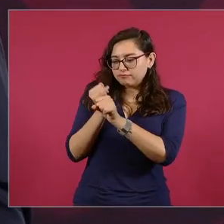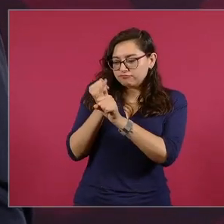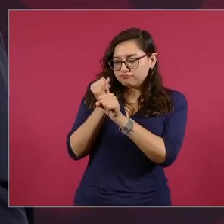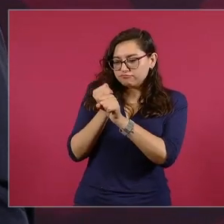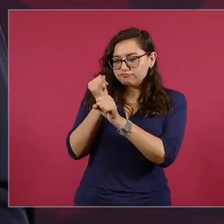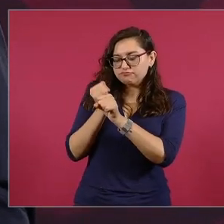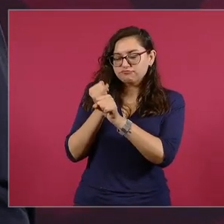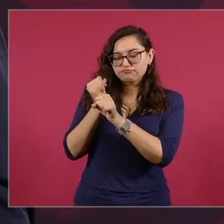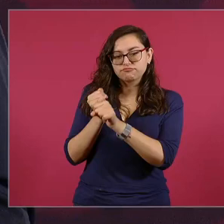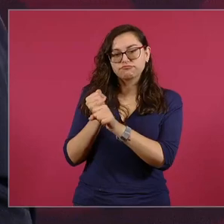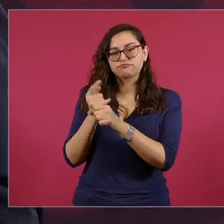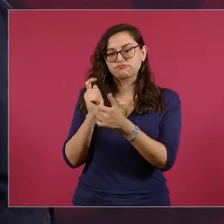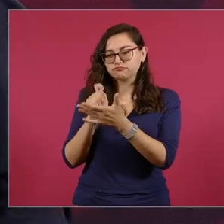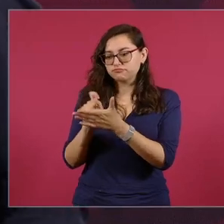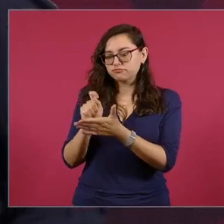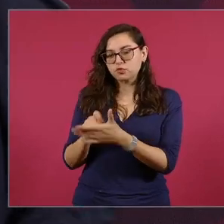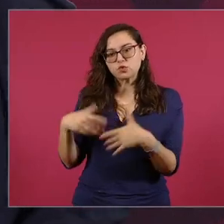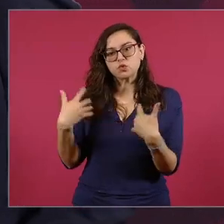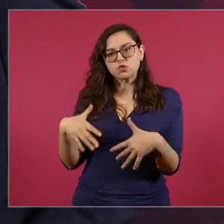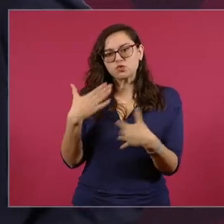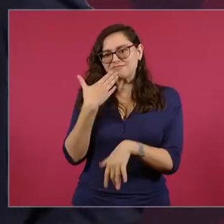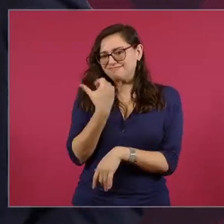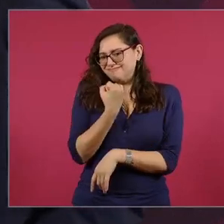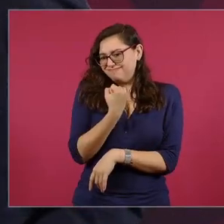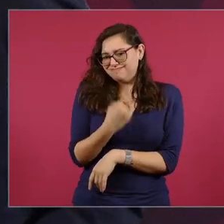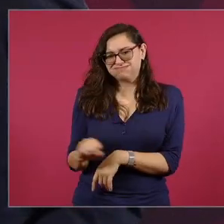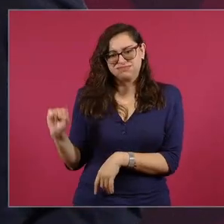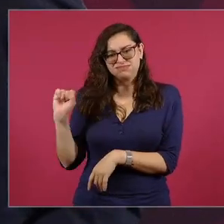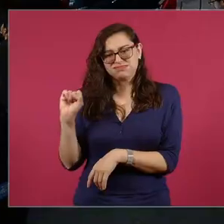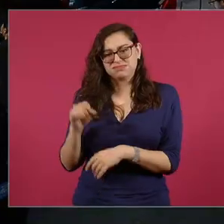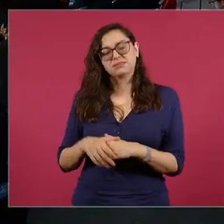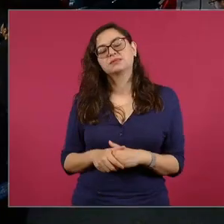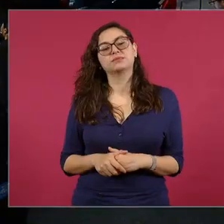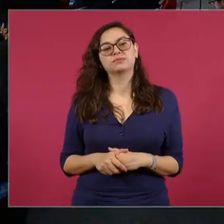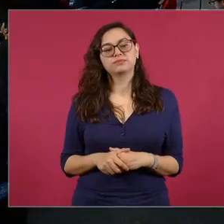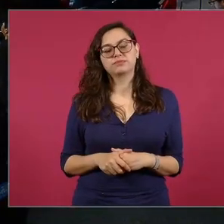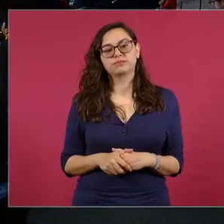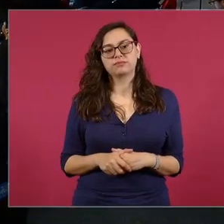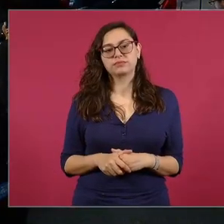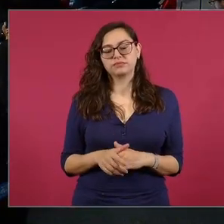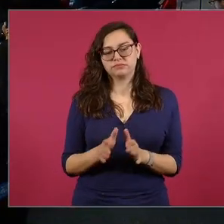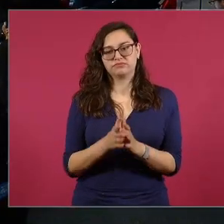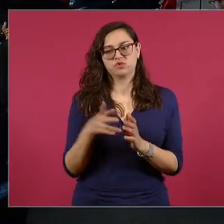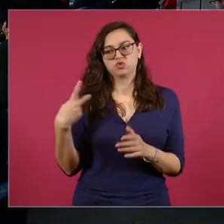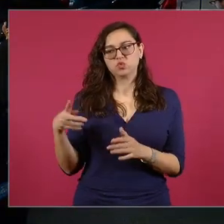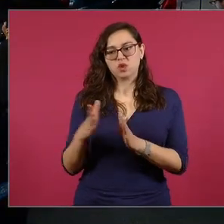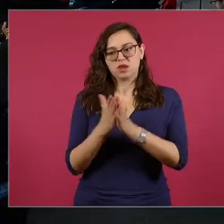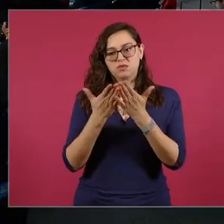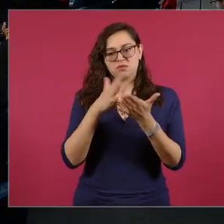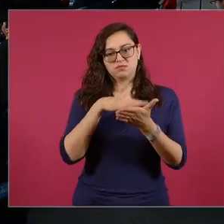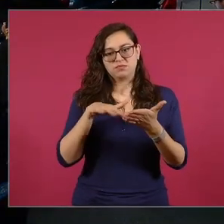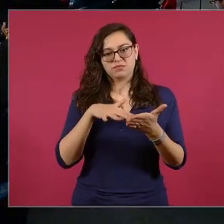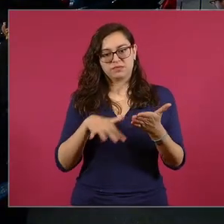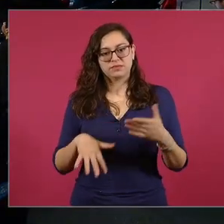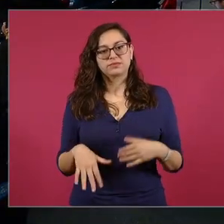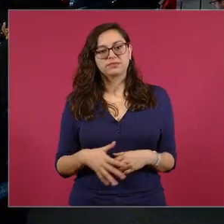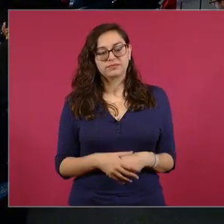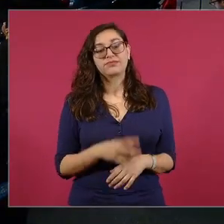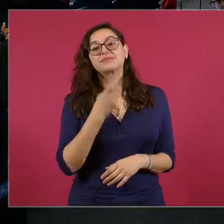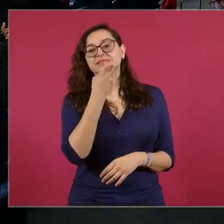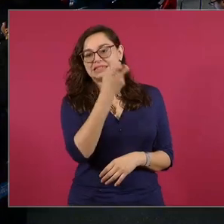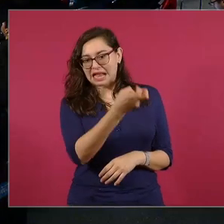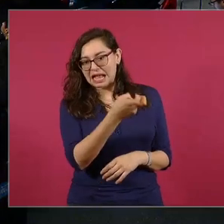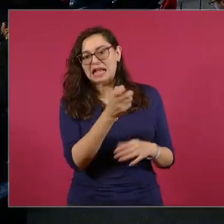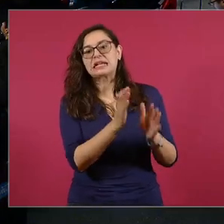y tiene otros libros, sí recomiendo que se lean todos esos momentos estelares